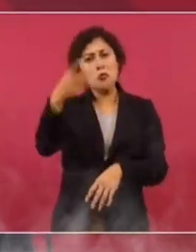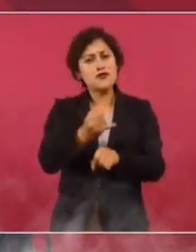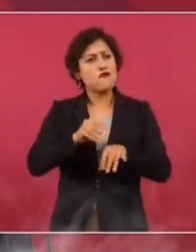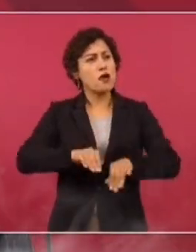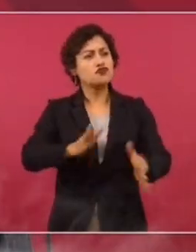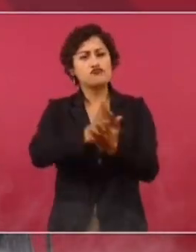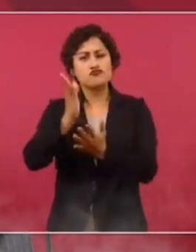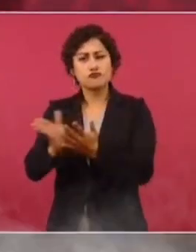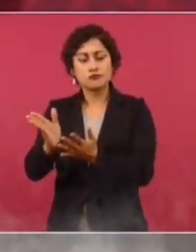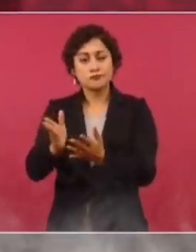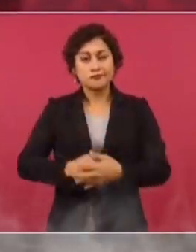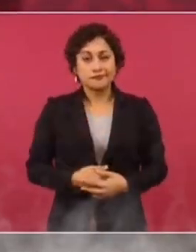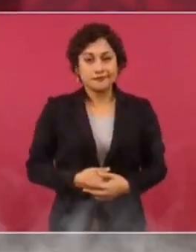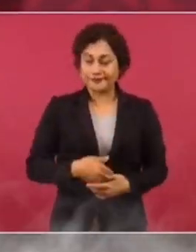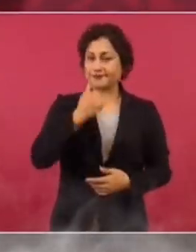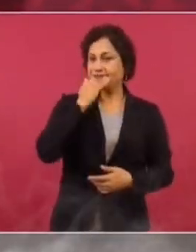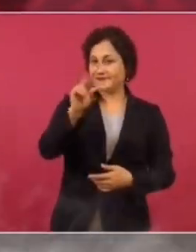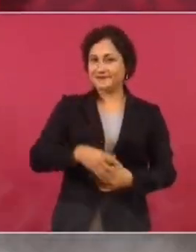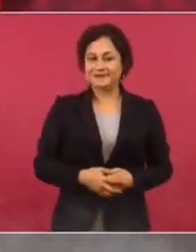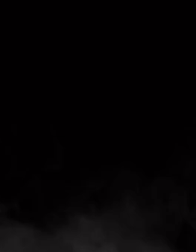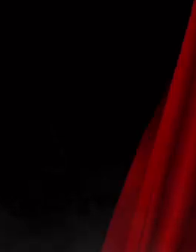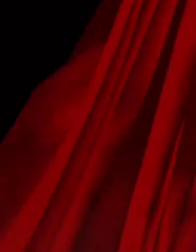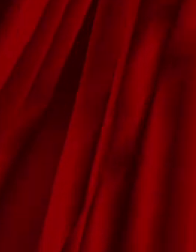respeto. No. No.